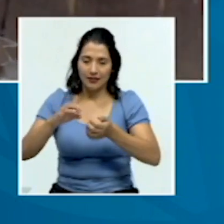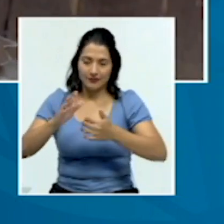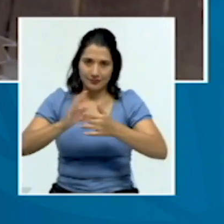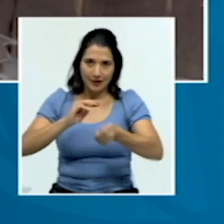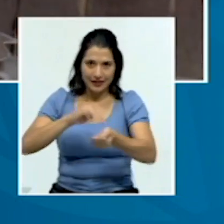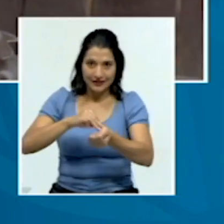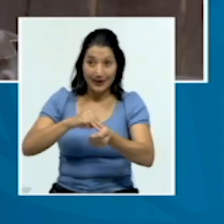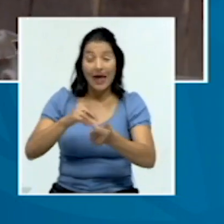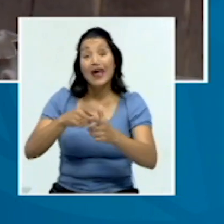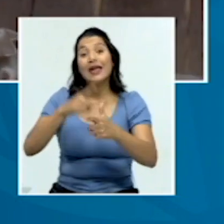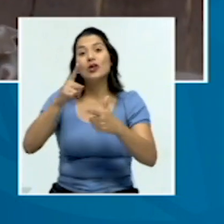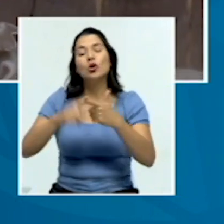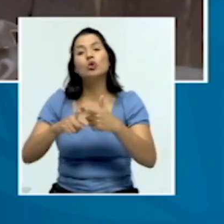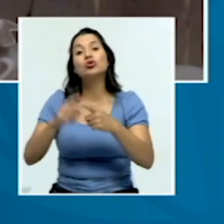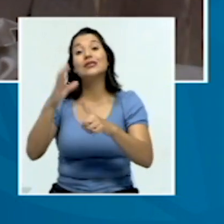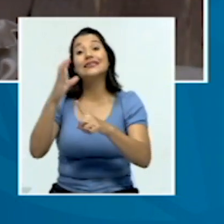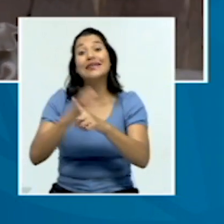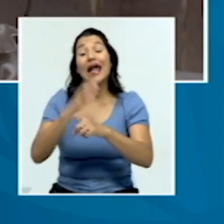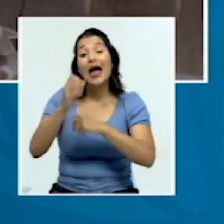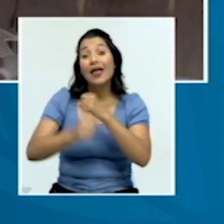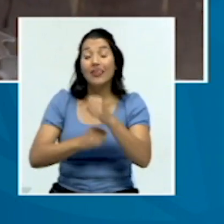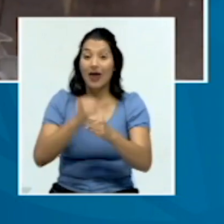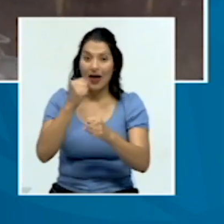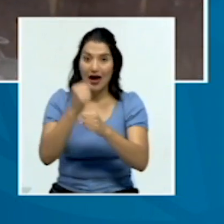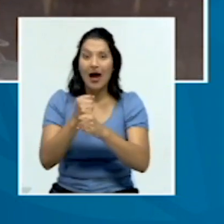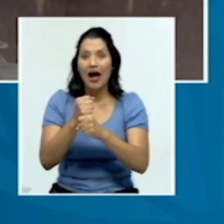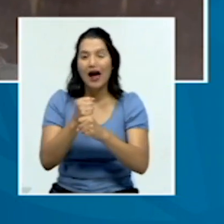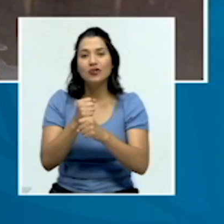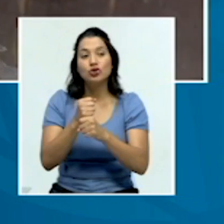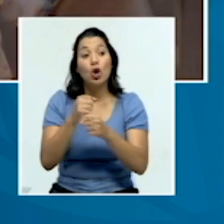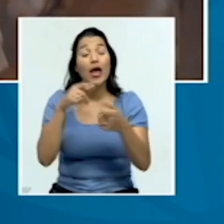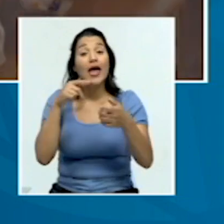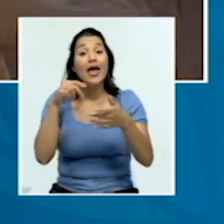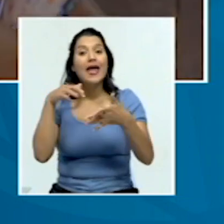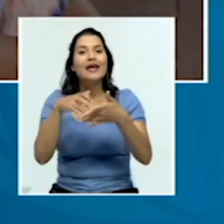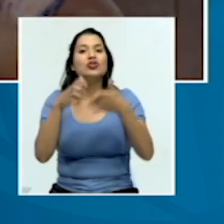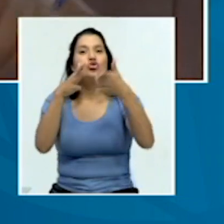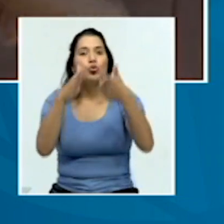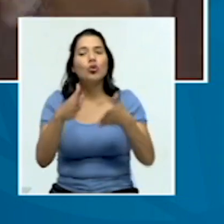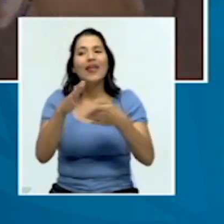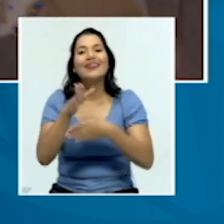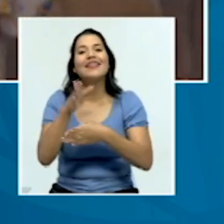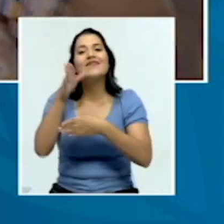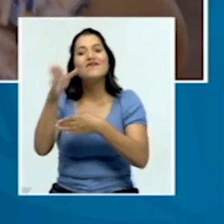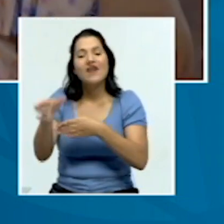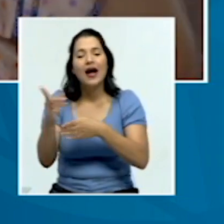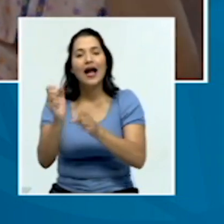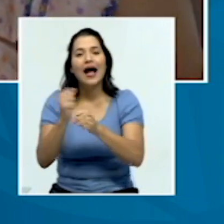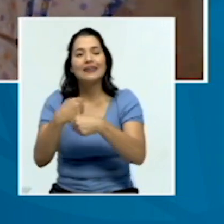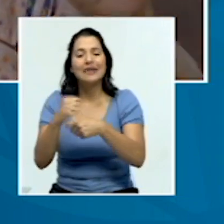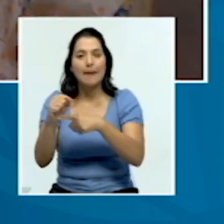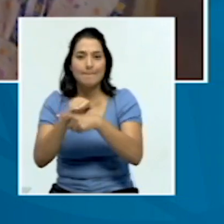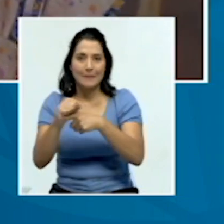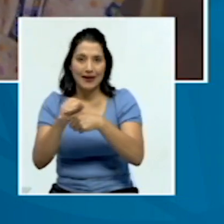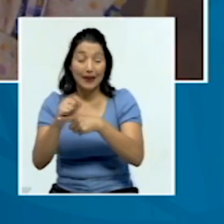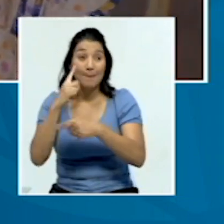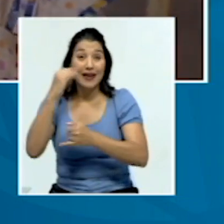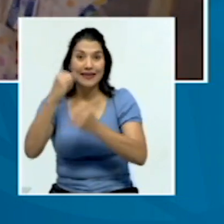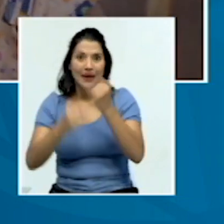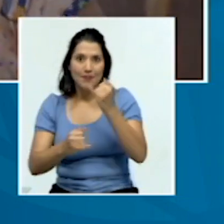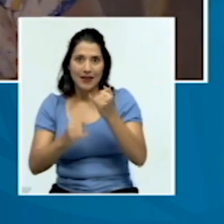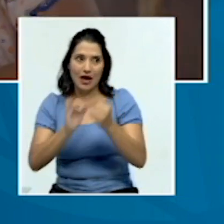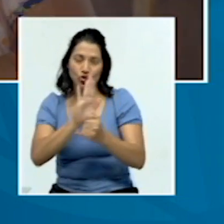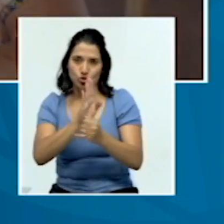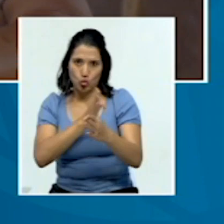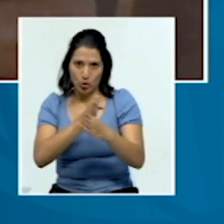a lo que es esta zona para realizar las últimas prácticas de su internado rotatorio. Además de ello, se ha habilitado